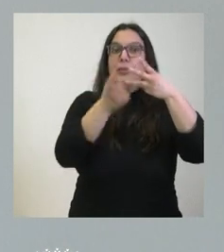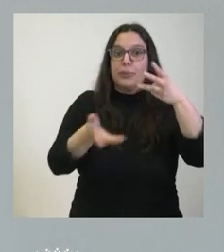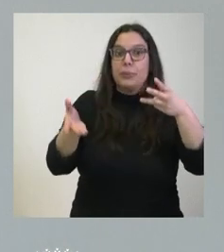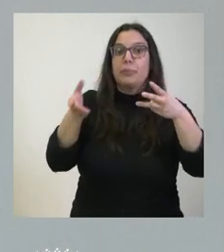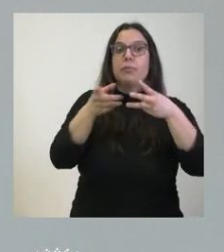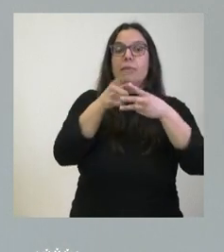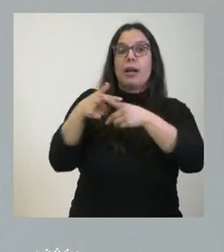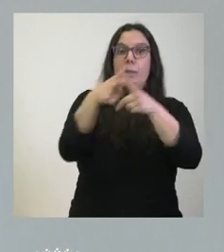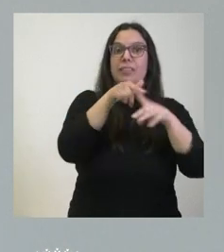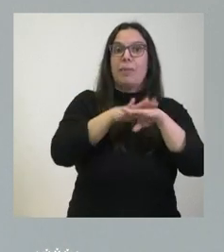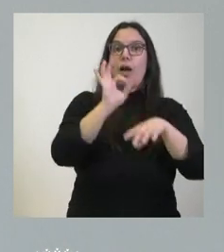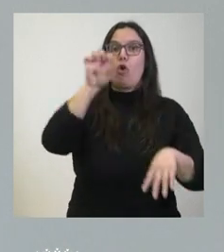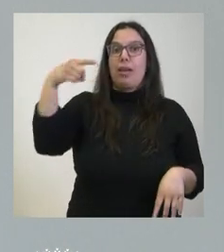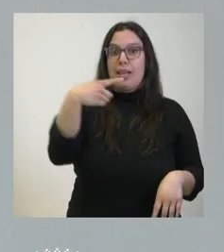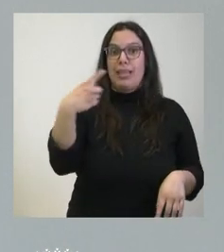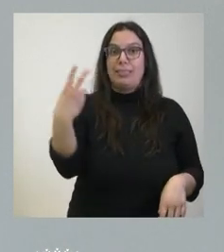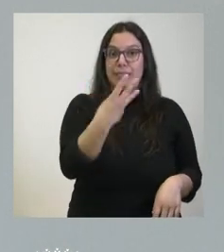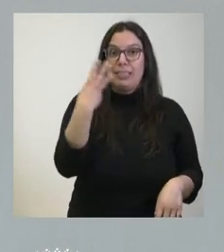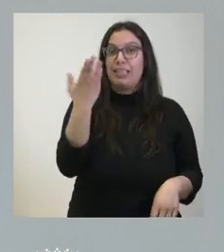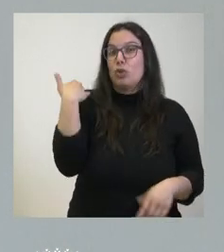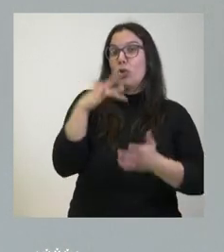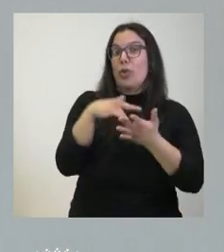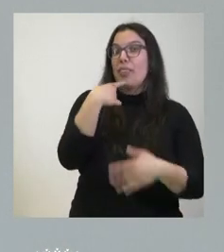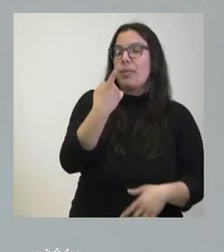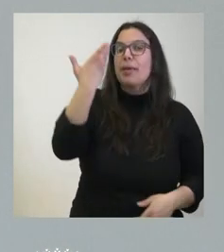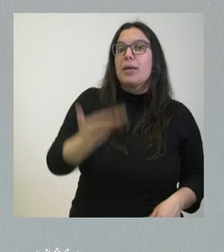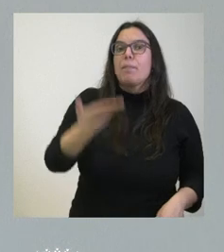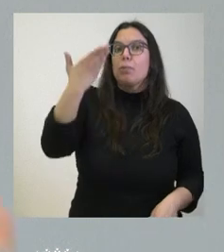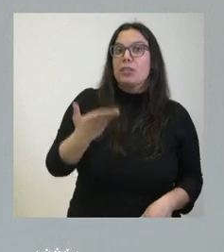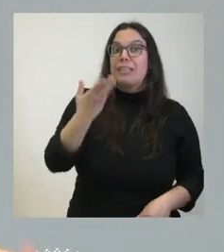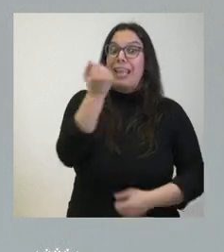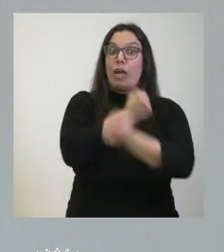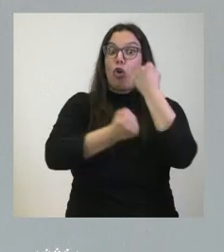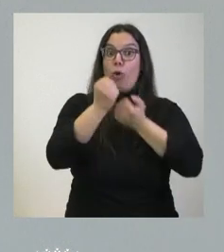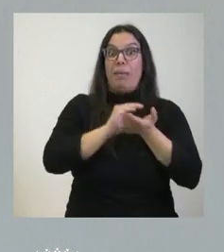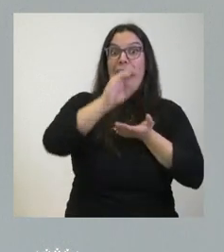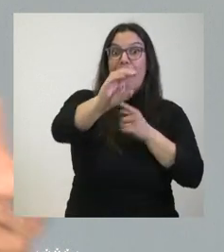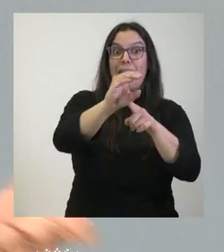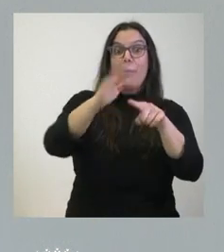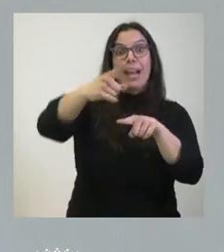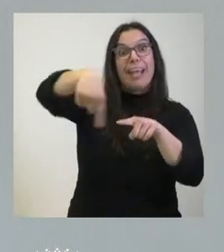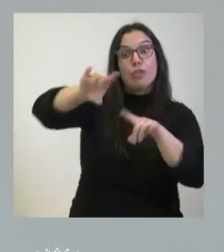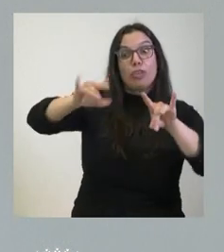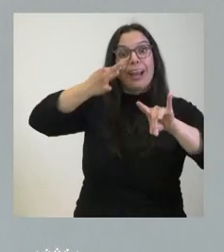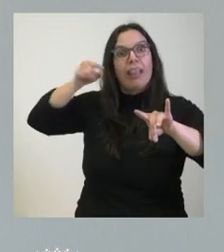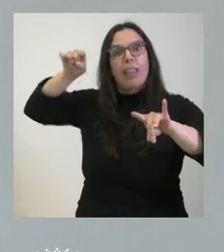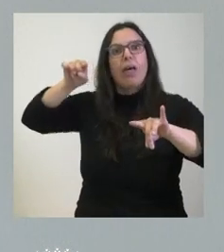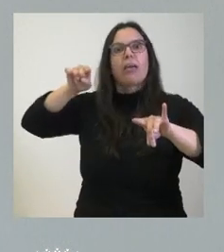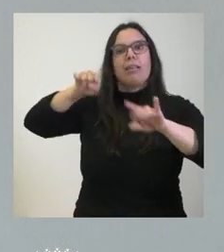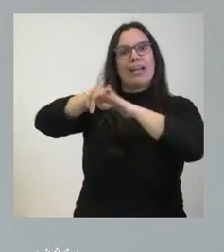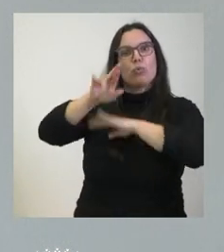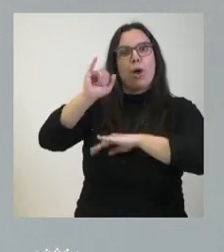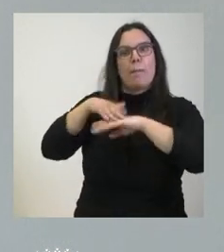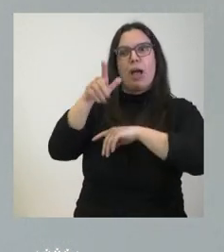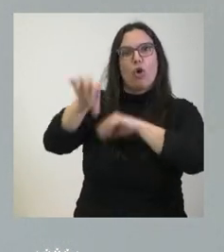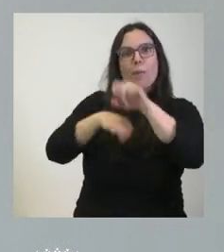ONGs decíamos el otro día que era muy importante que se tuviera una aportación económica para que allí en el territorio se pueda disponer de estos recursos y